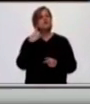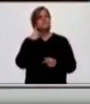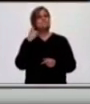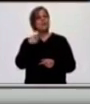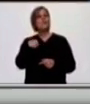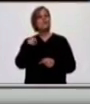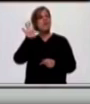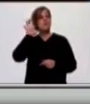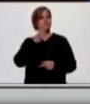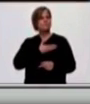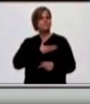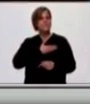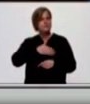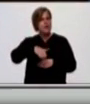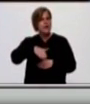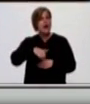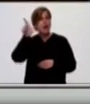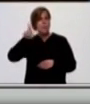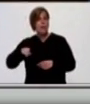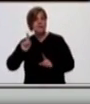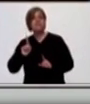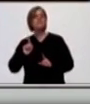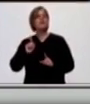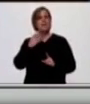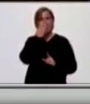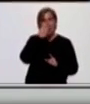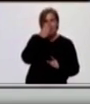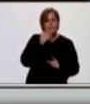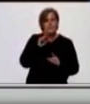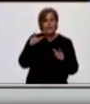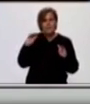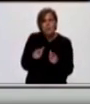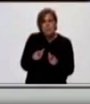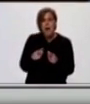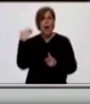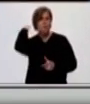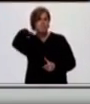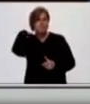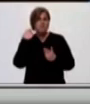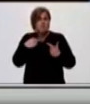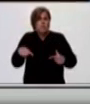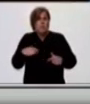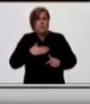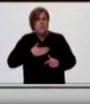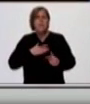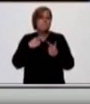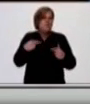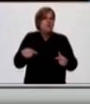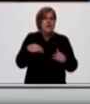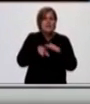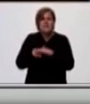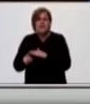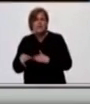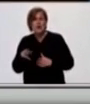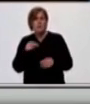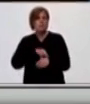momentos en nuestra provincia, en el país, hay mucha menos gripe, mucha menos bronquiolitis, hay mucha menos internación por enfermedades